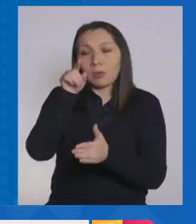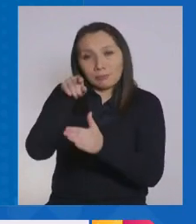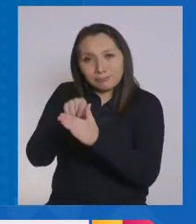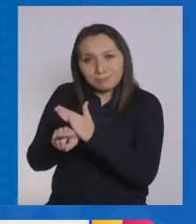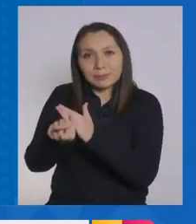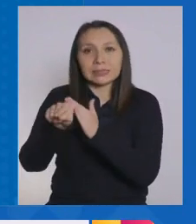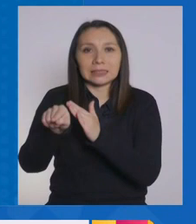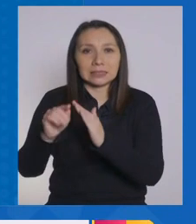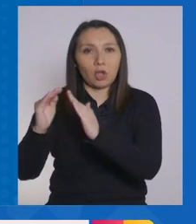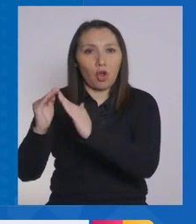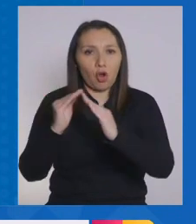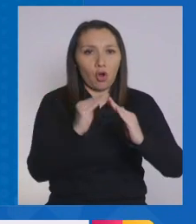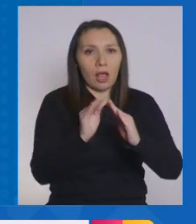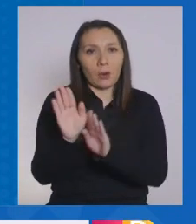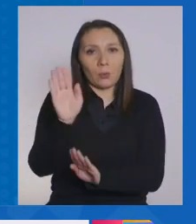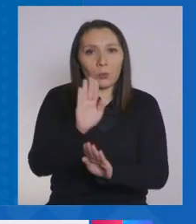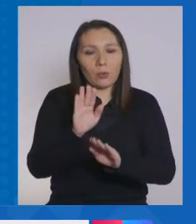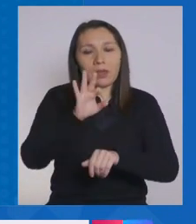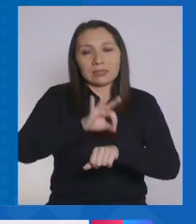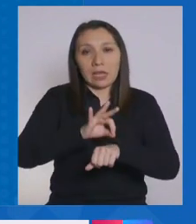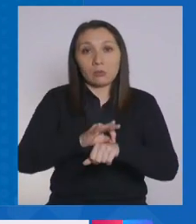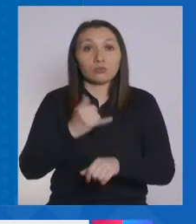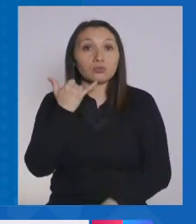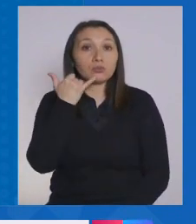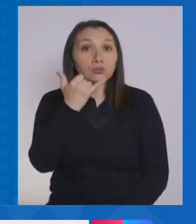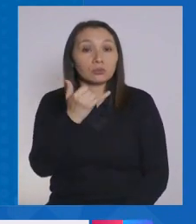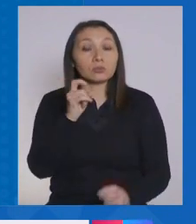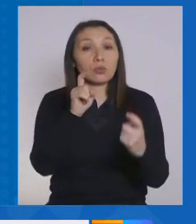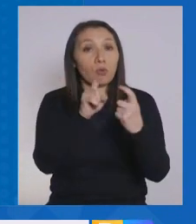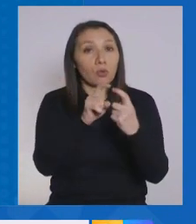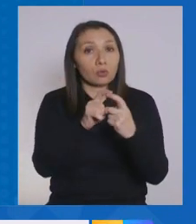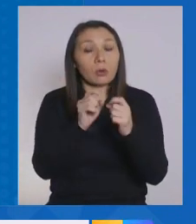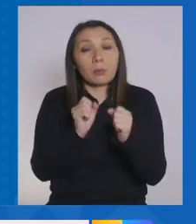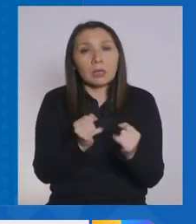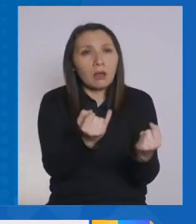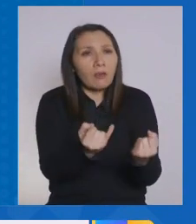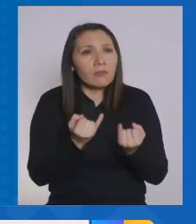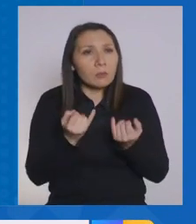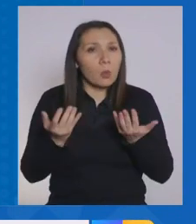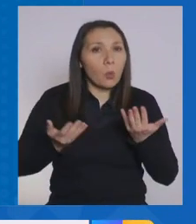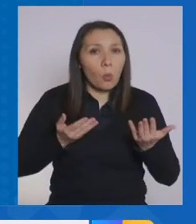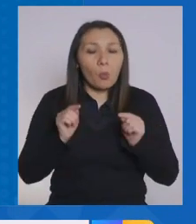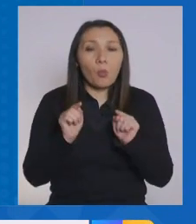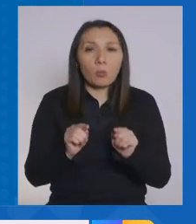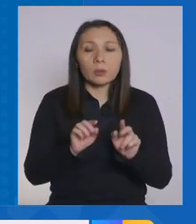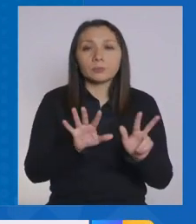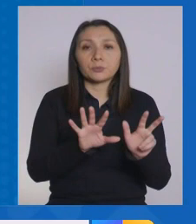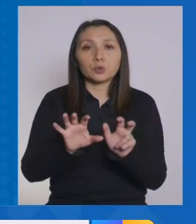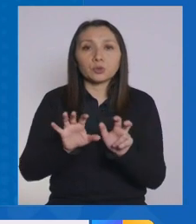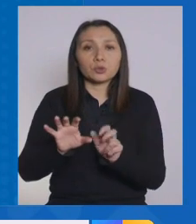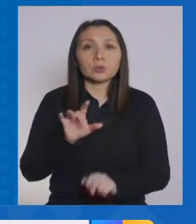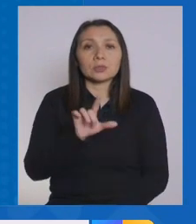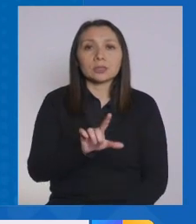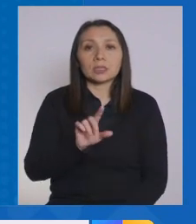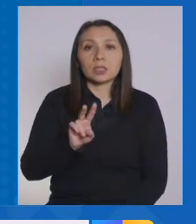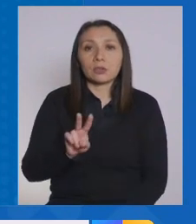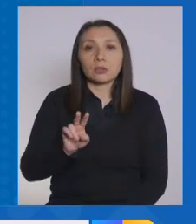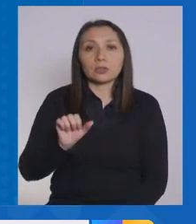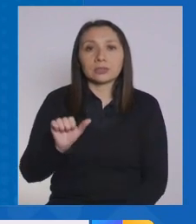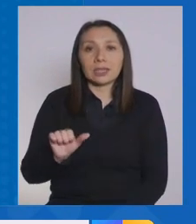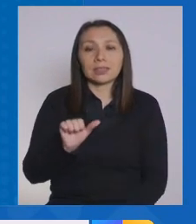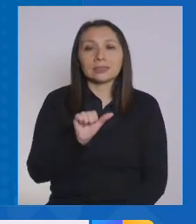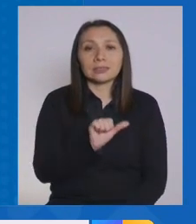ingresadas en residencias sanitarias. El teléfono para contactarse, para conocer la información, es 800-726